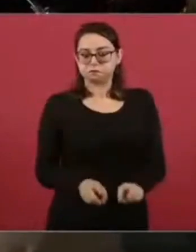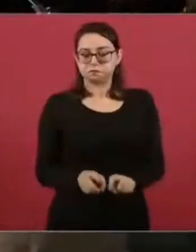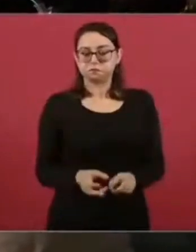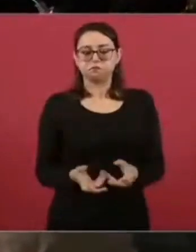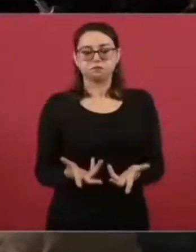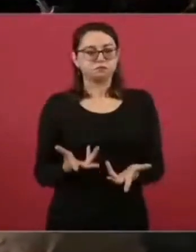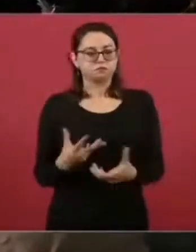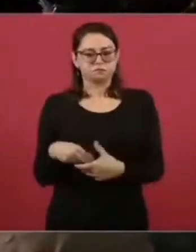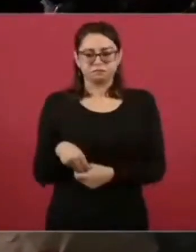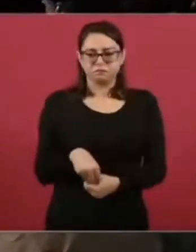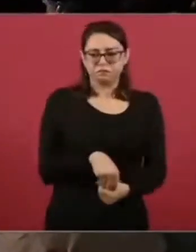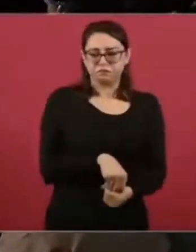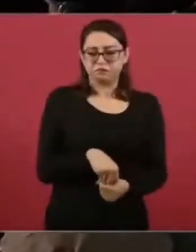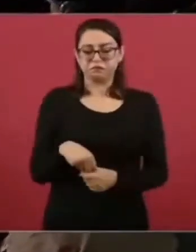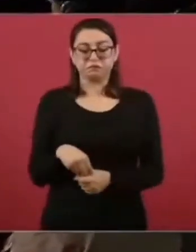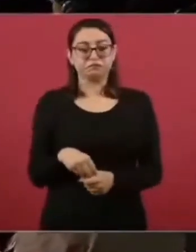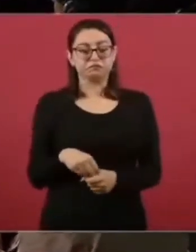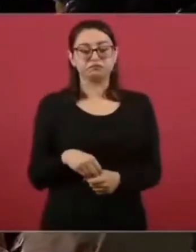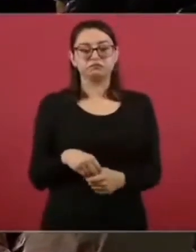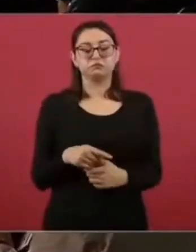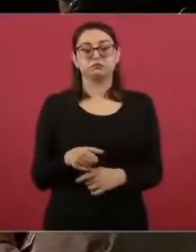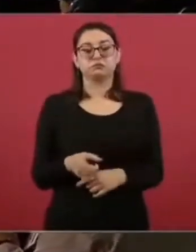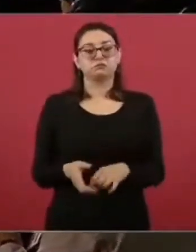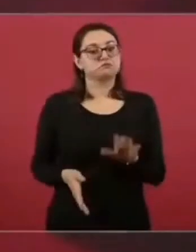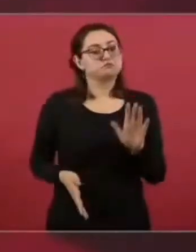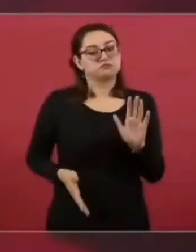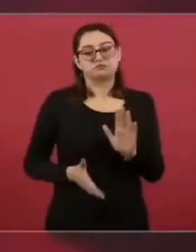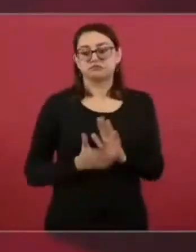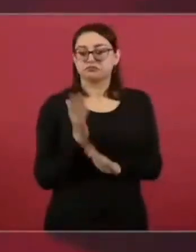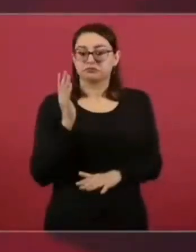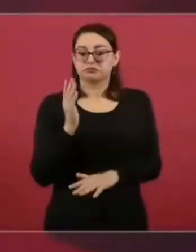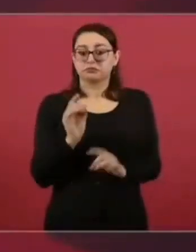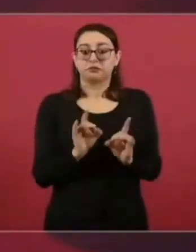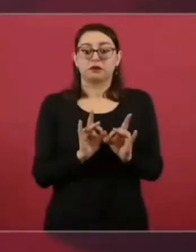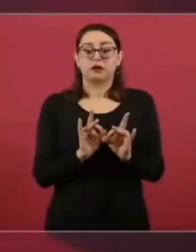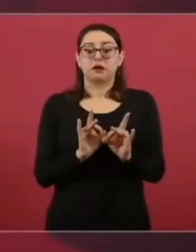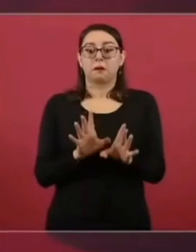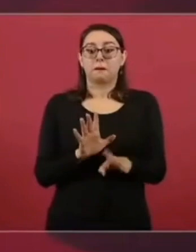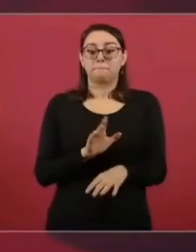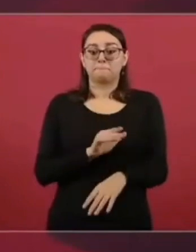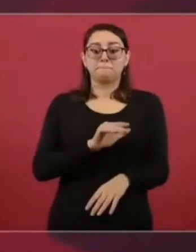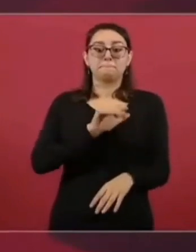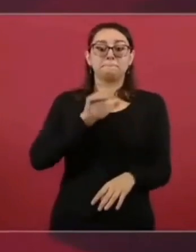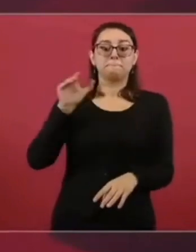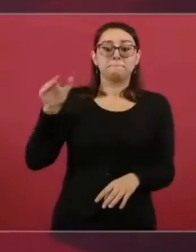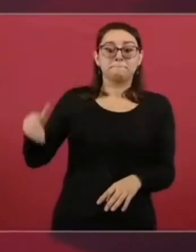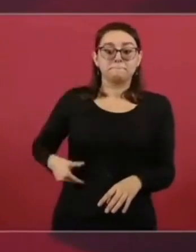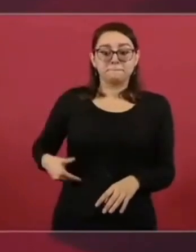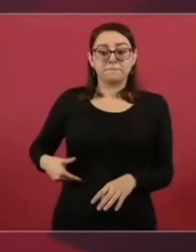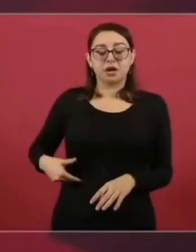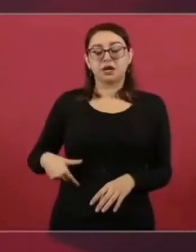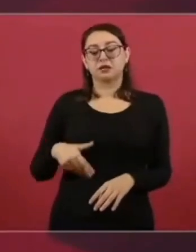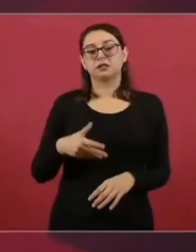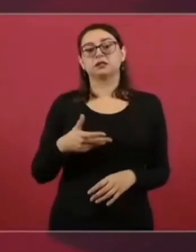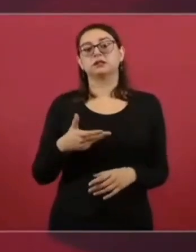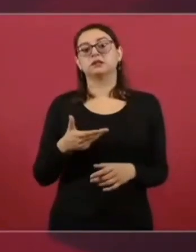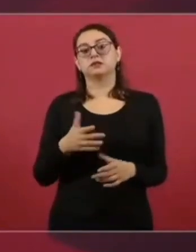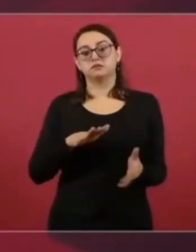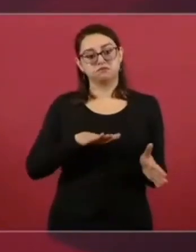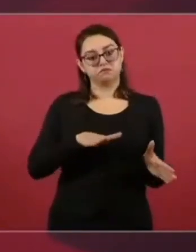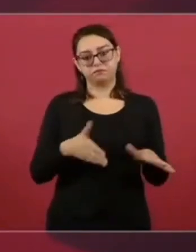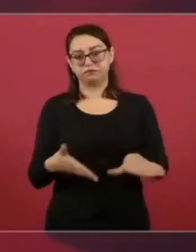voltean, donde se producen asfixias,